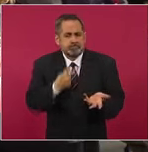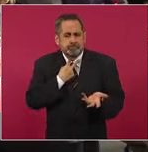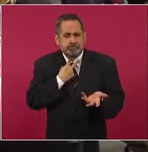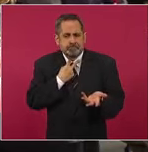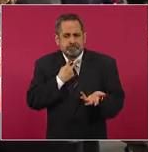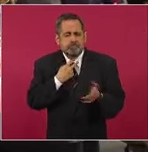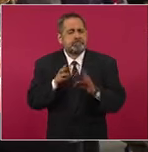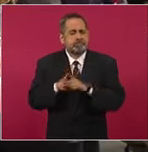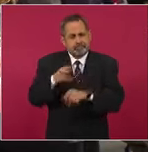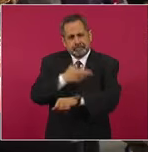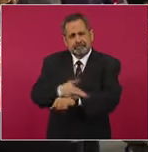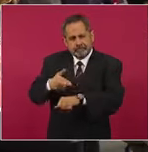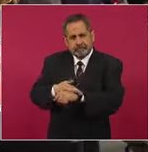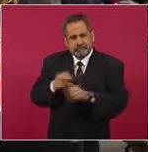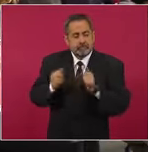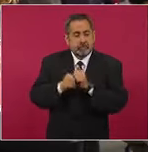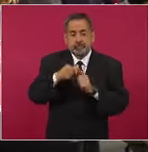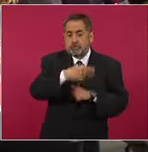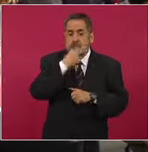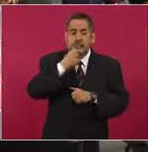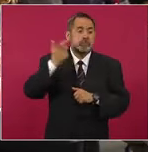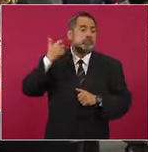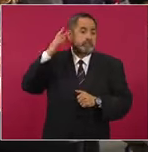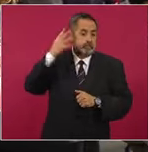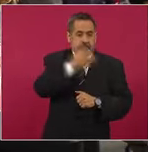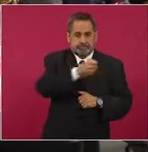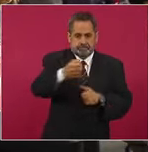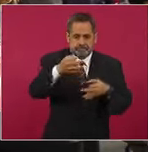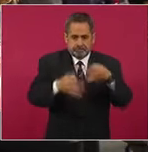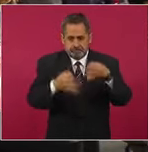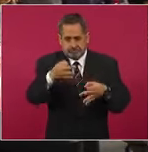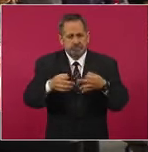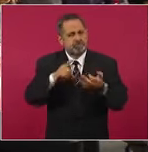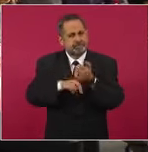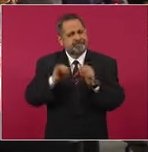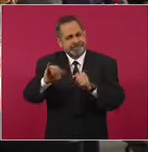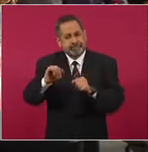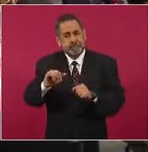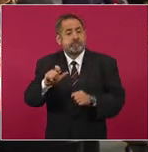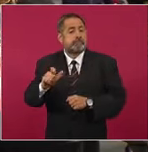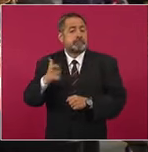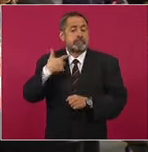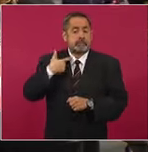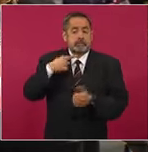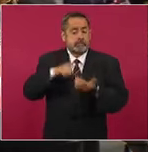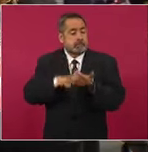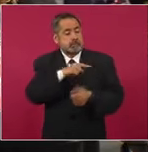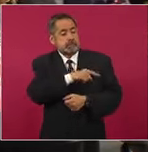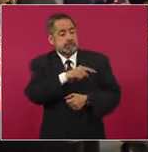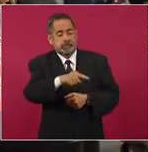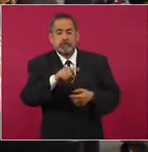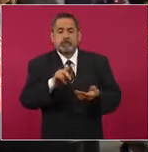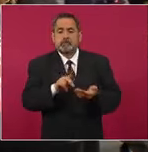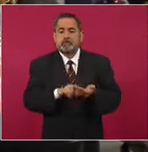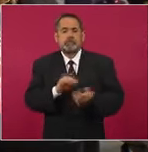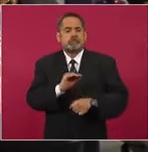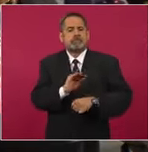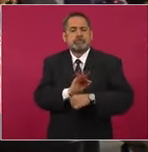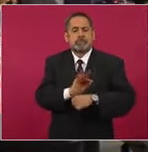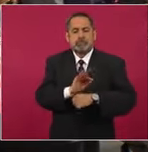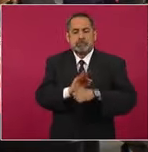ya está vinculado a proceso, pues muchos funcionarios, algunos funcionarios de su gabinete lo siguen protegiendo,